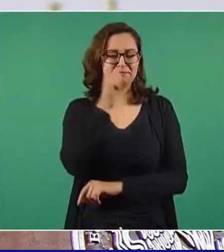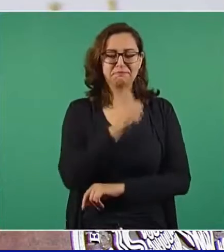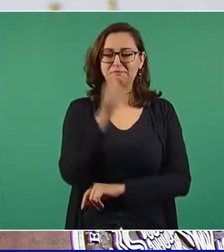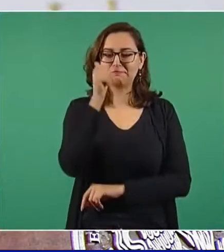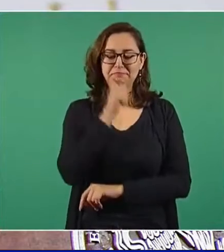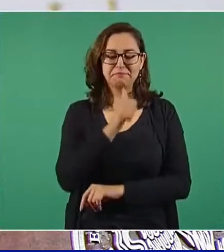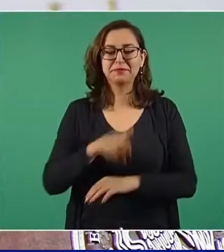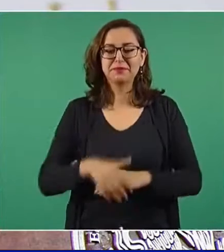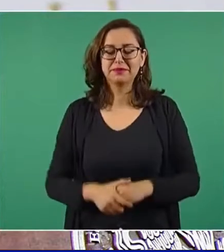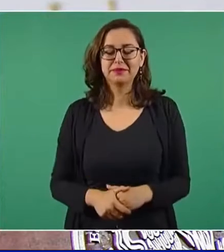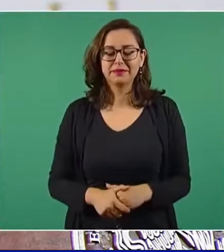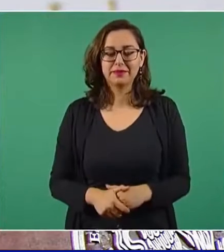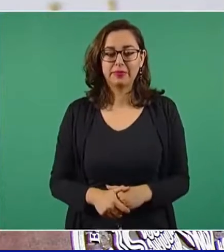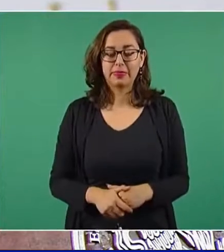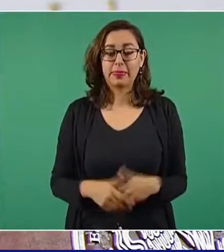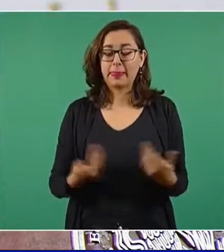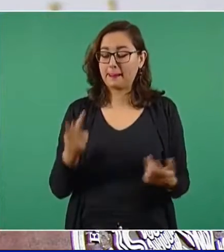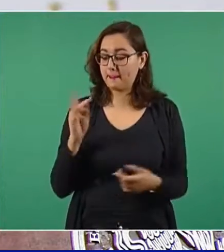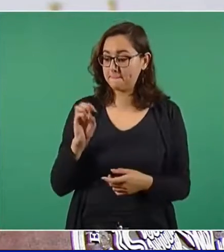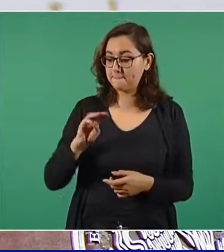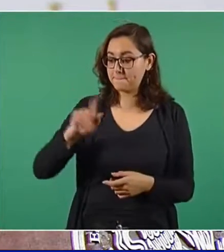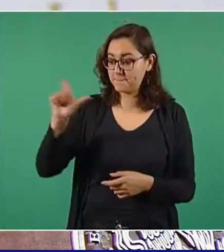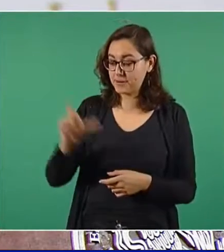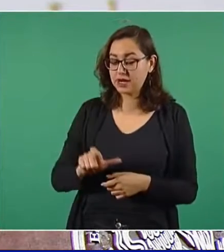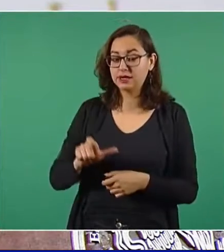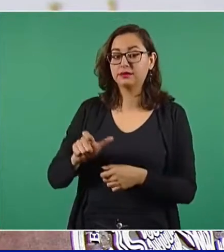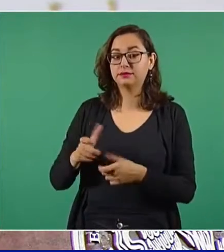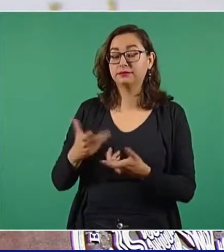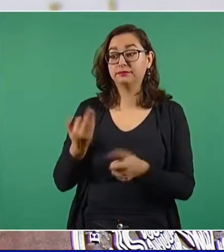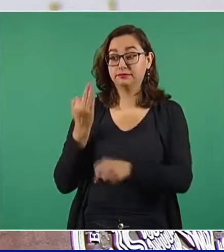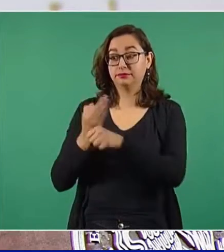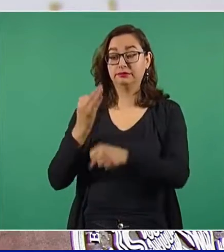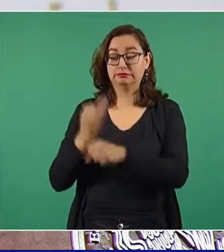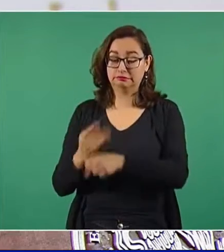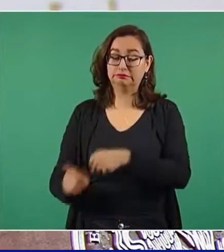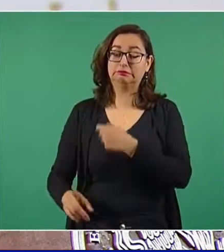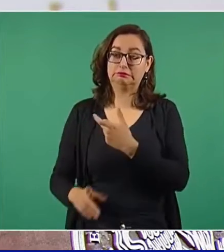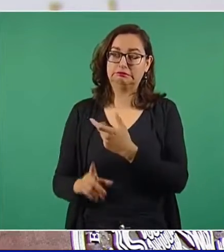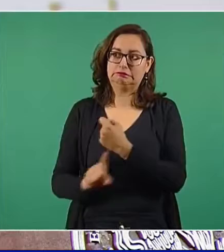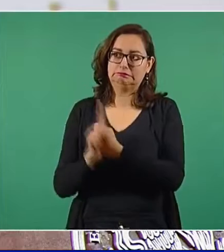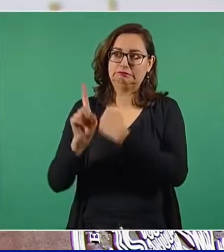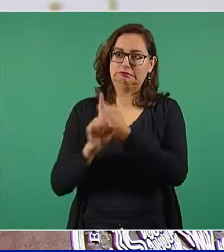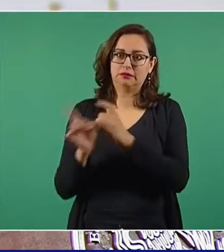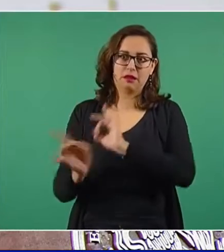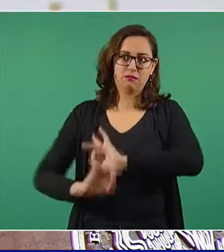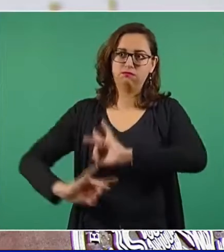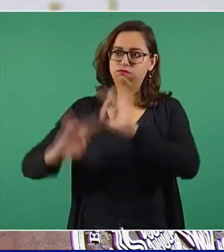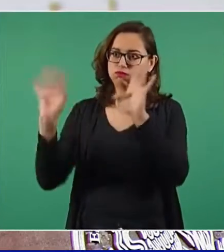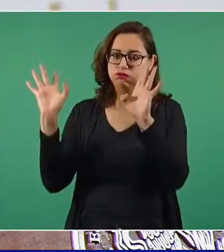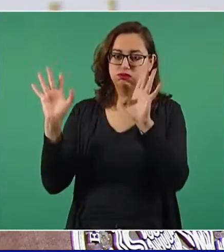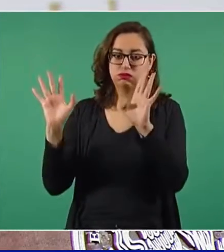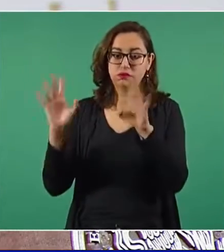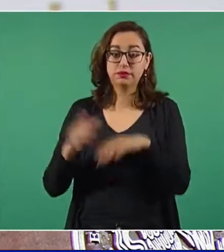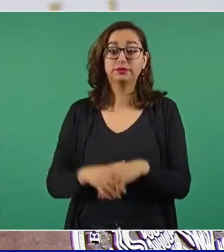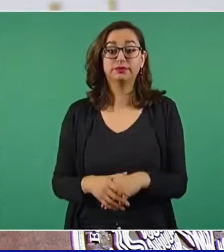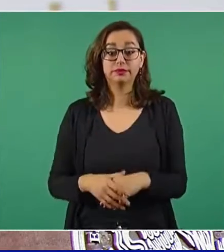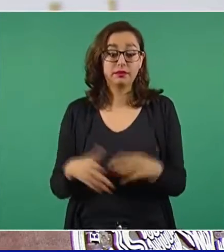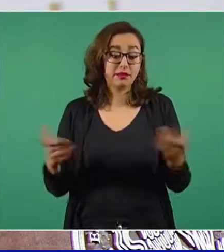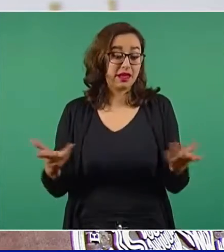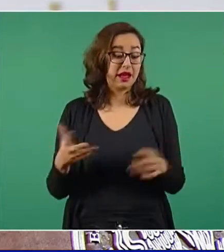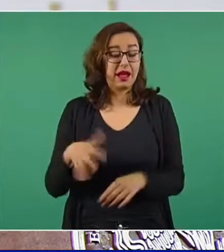remontando una crisis heredada